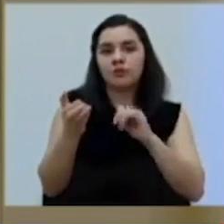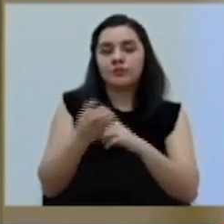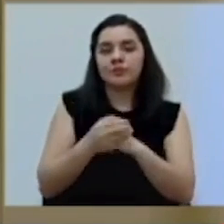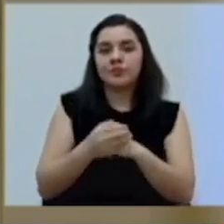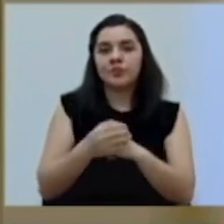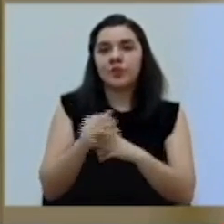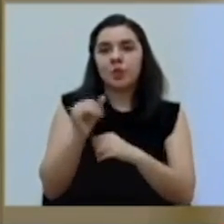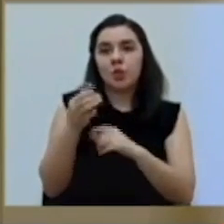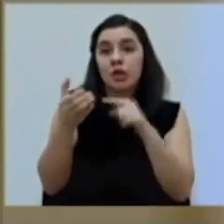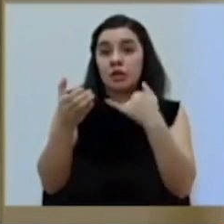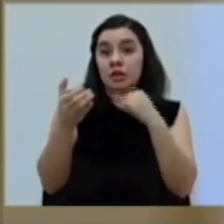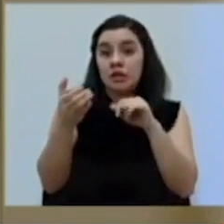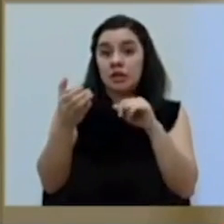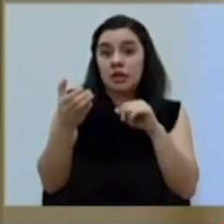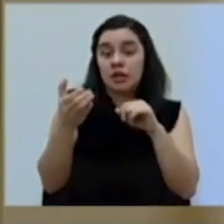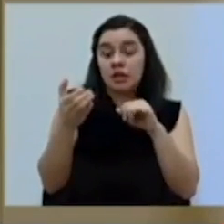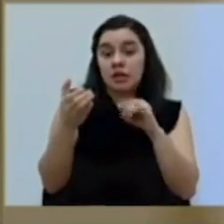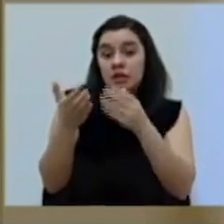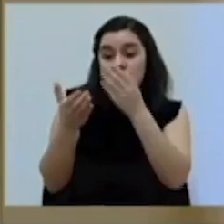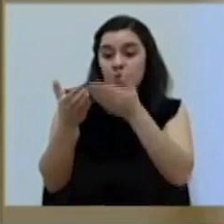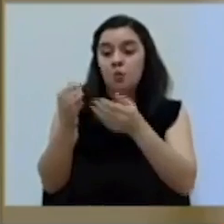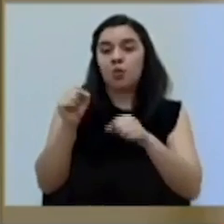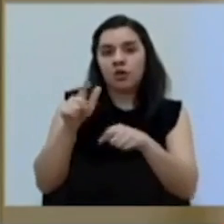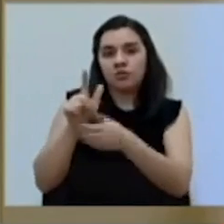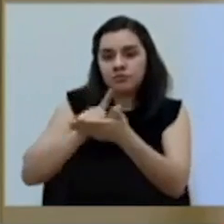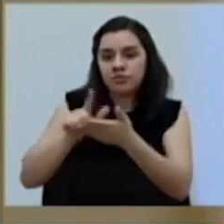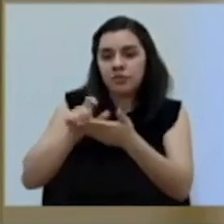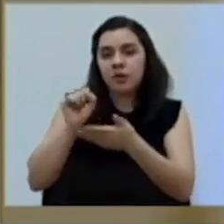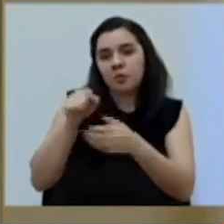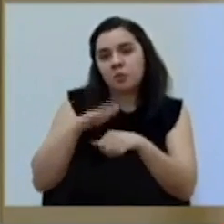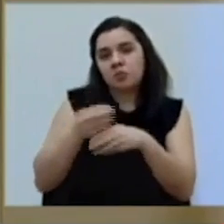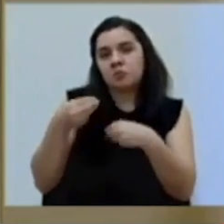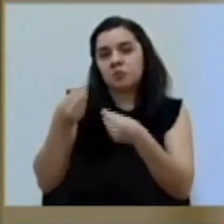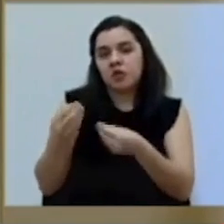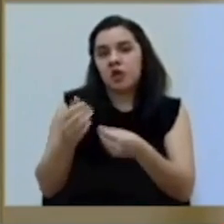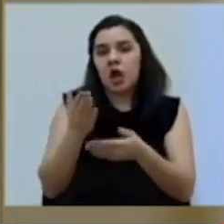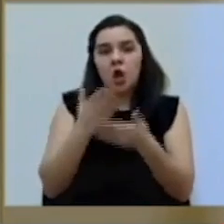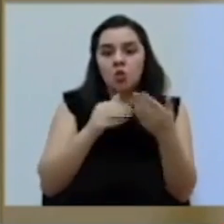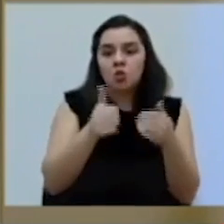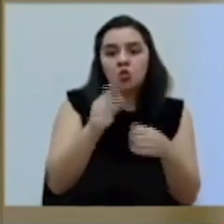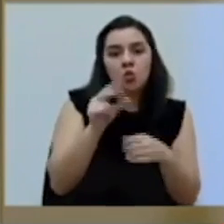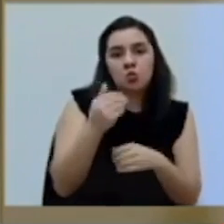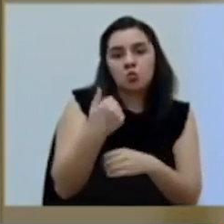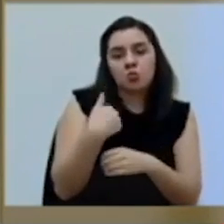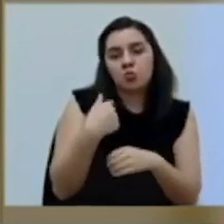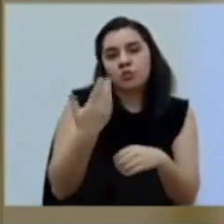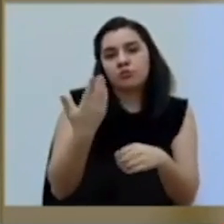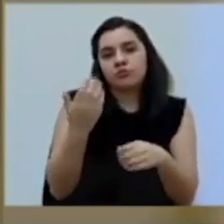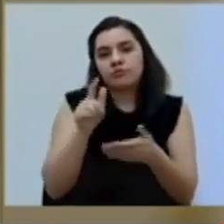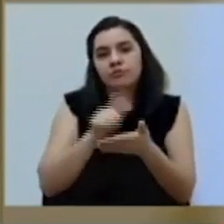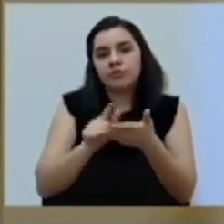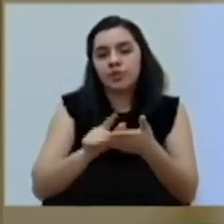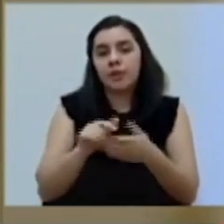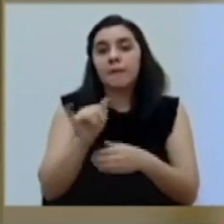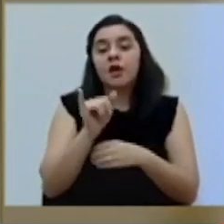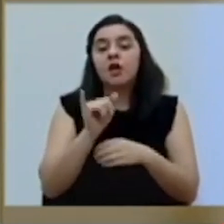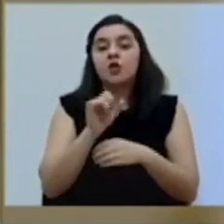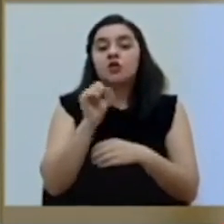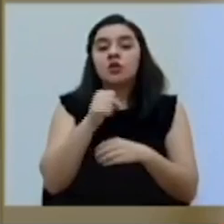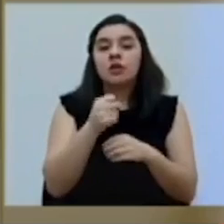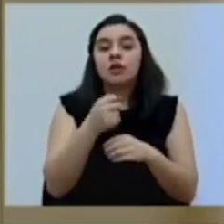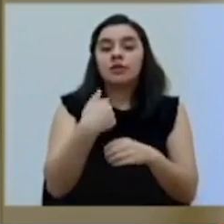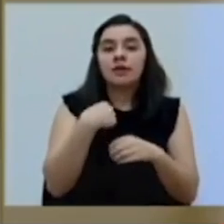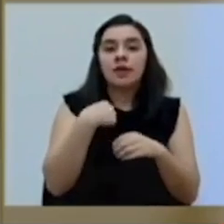permita ese tipo de desinfección, porque no todo se puede desinfectar. Pero sí hay que redireccionar bien los recursos a lo que tenga más sustento desde el punto de vista de